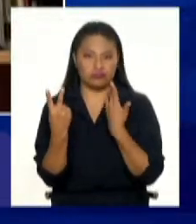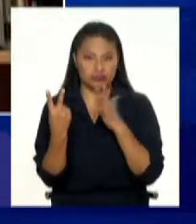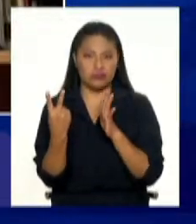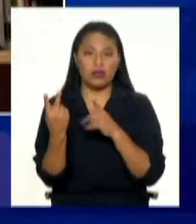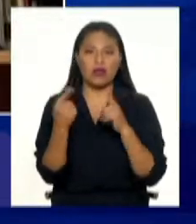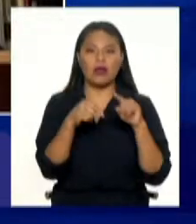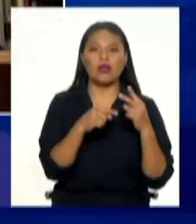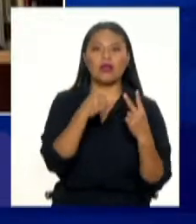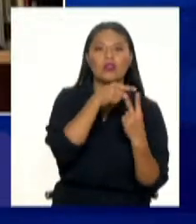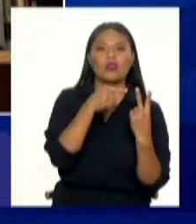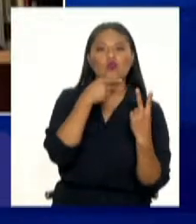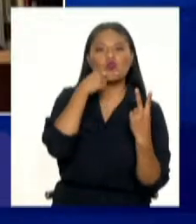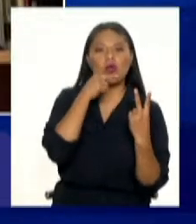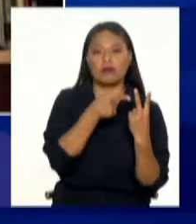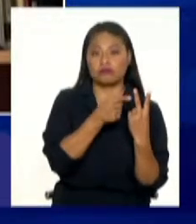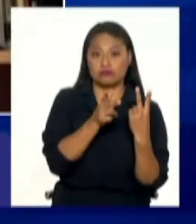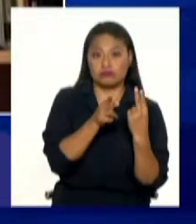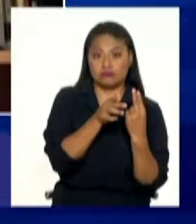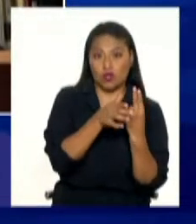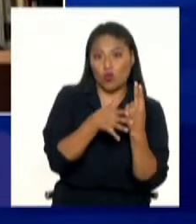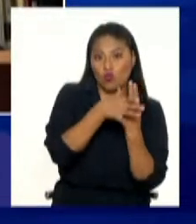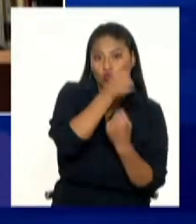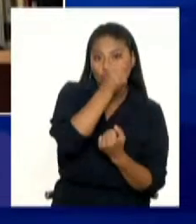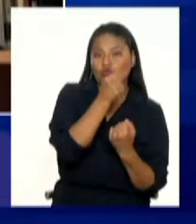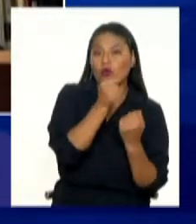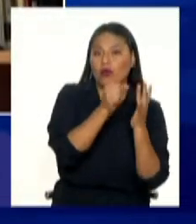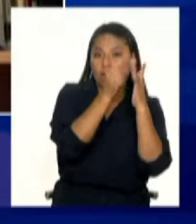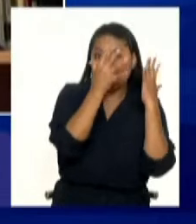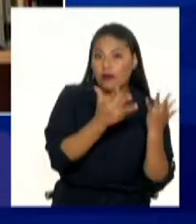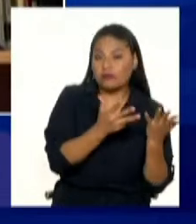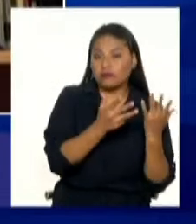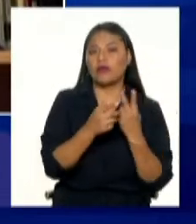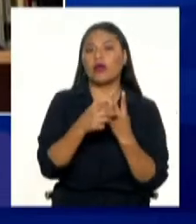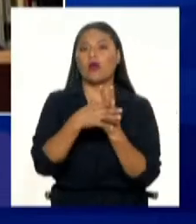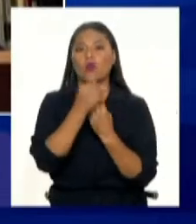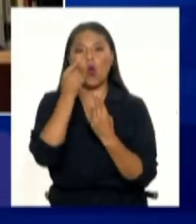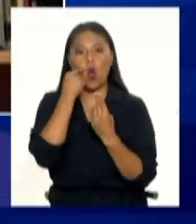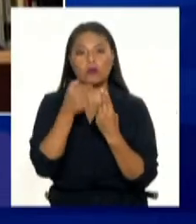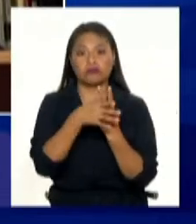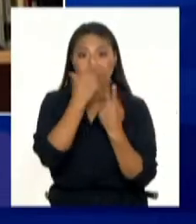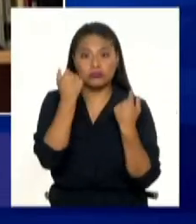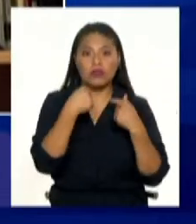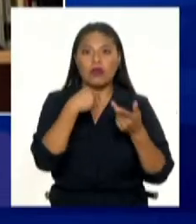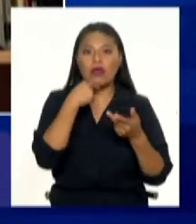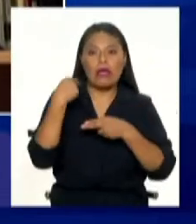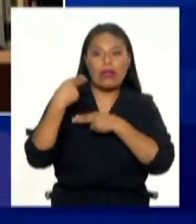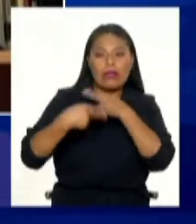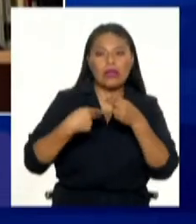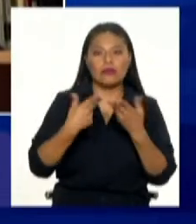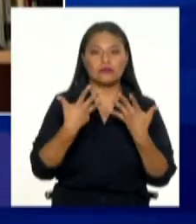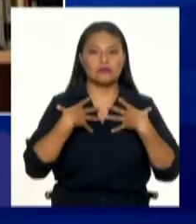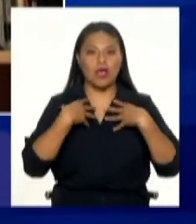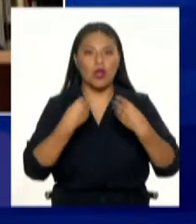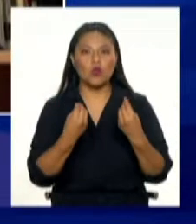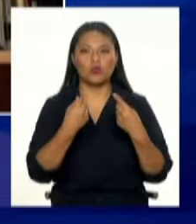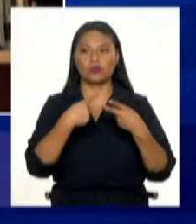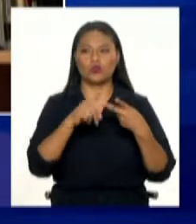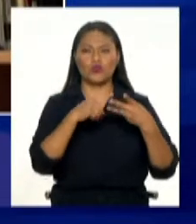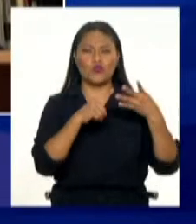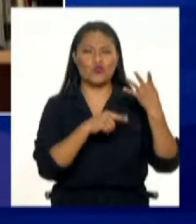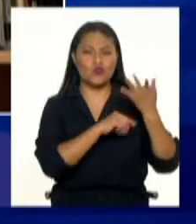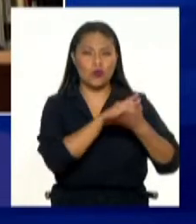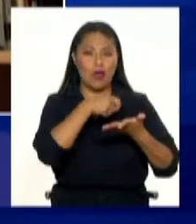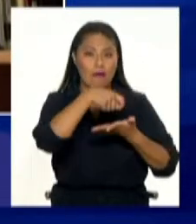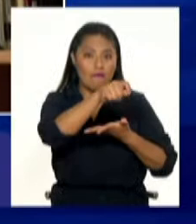como consecuencia, también tienen problemas en términos de herencia, en términos de atención para casos de salud. En fin, todo lo que